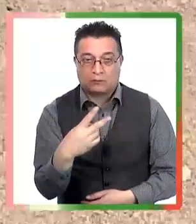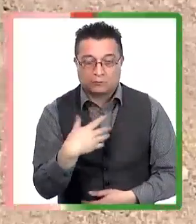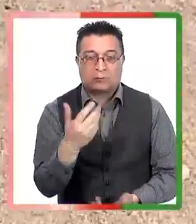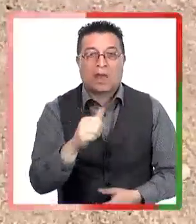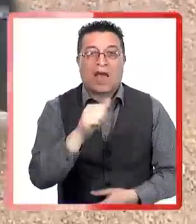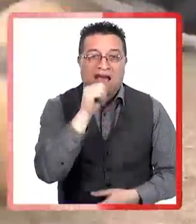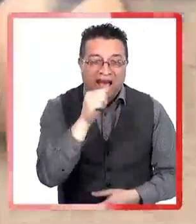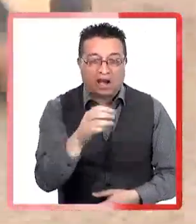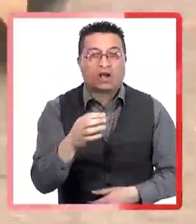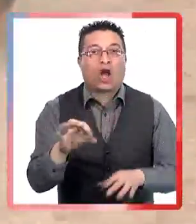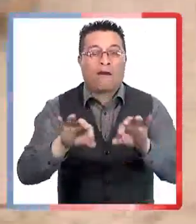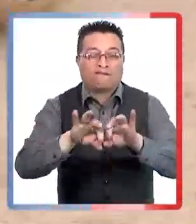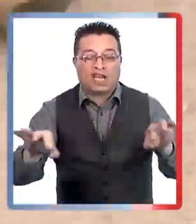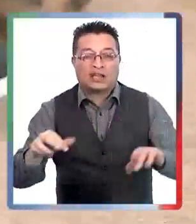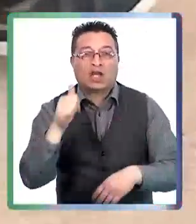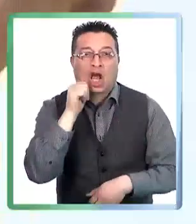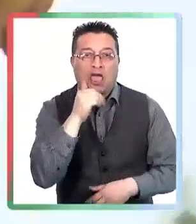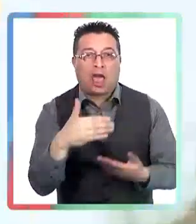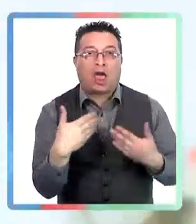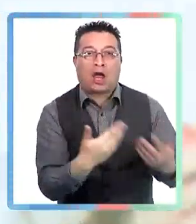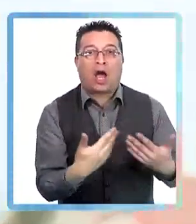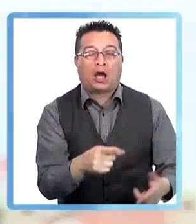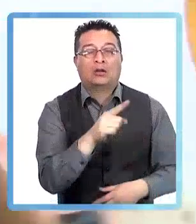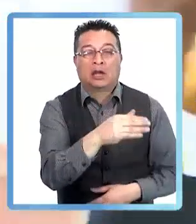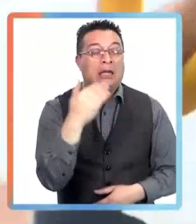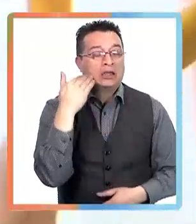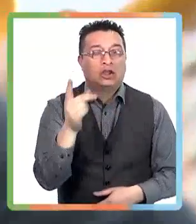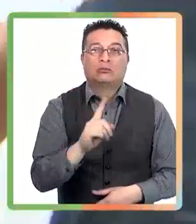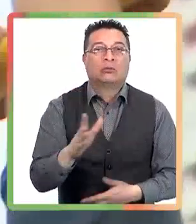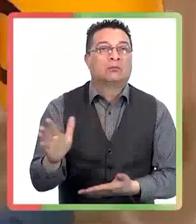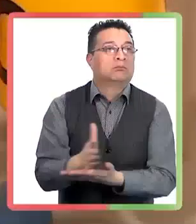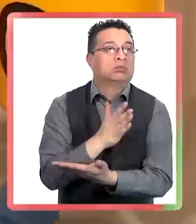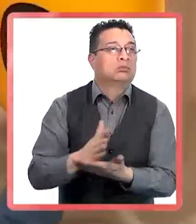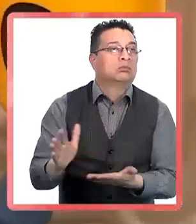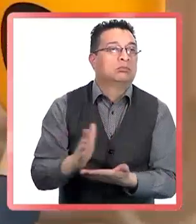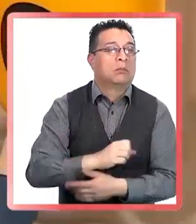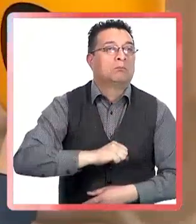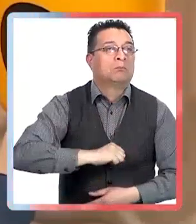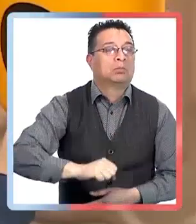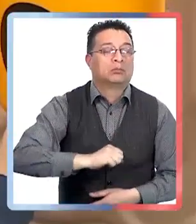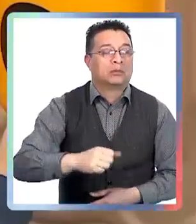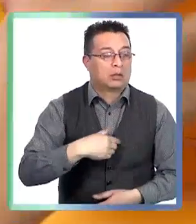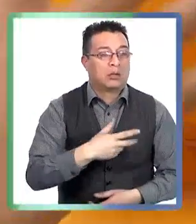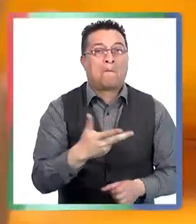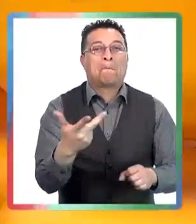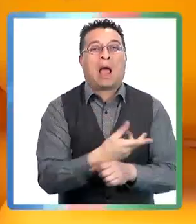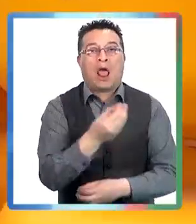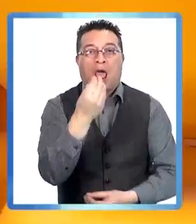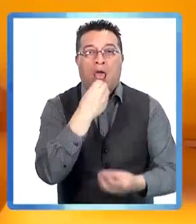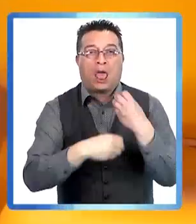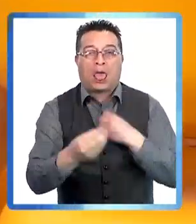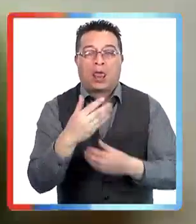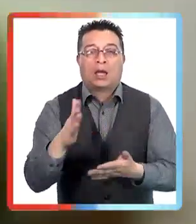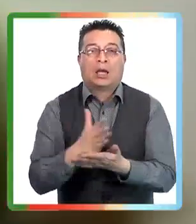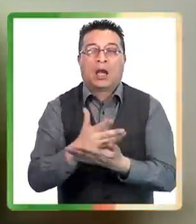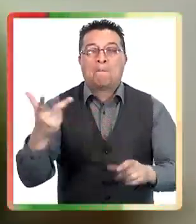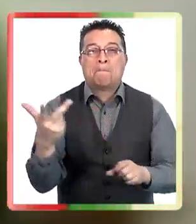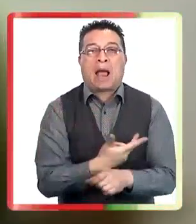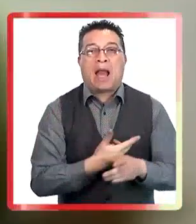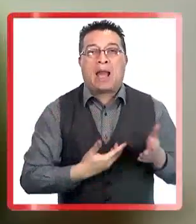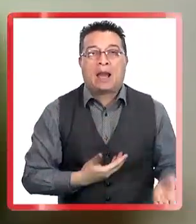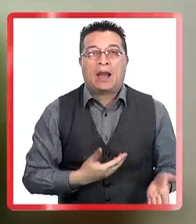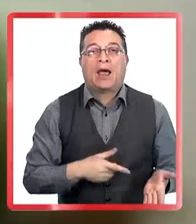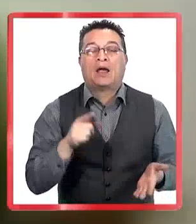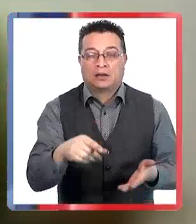dándole arroz con salchicha todos los días. Porque el niño fue seleccionando, uno fue cediendo y terminan mal alimentados. Uno tiene que ofrecer